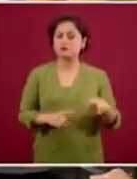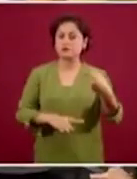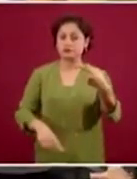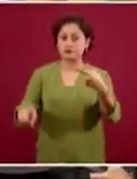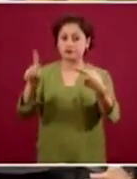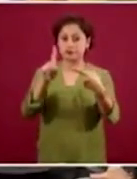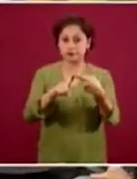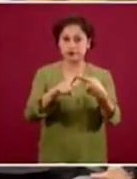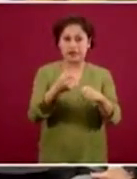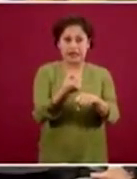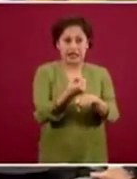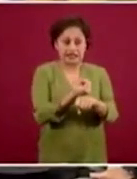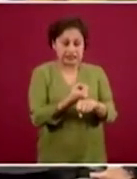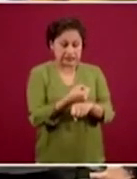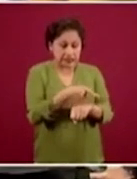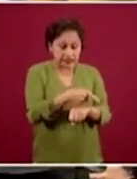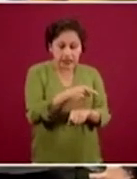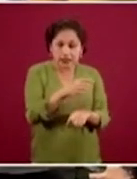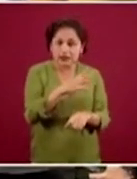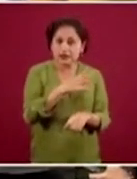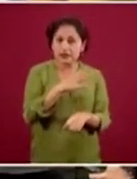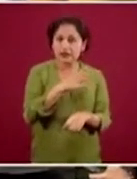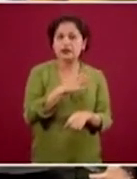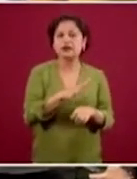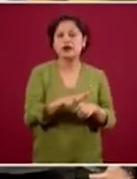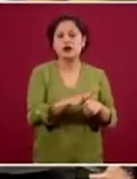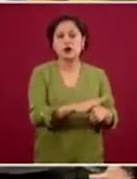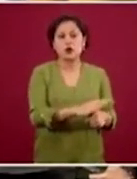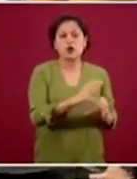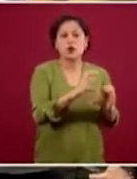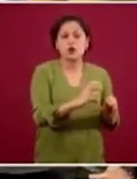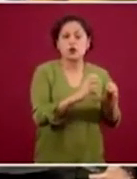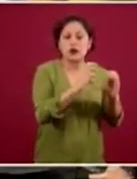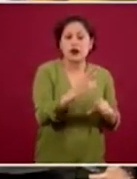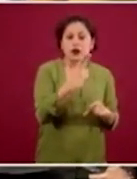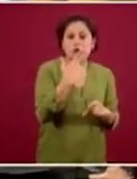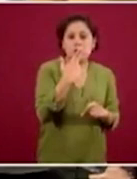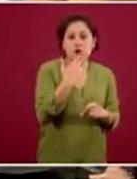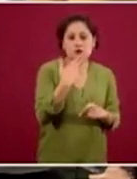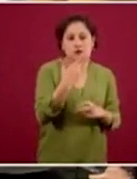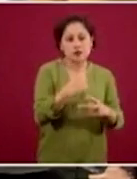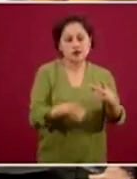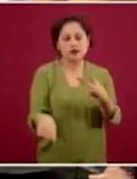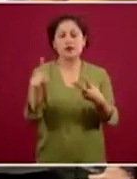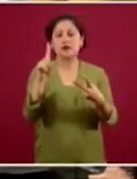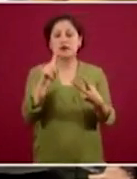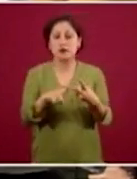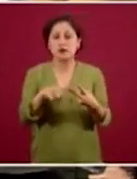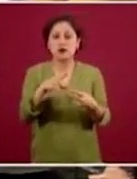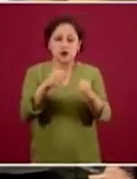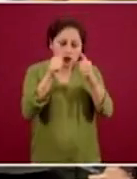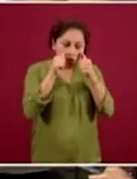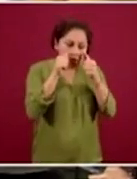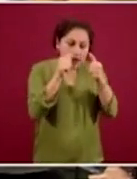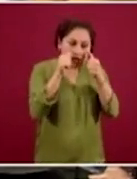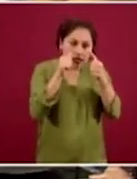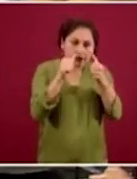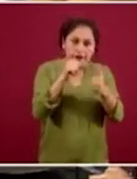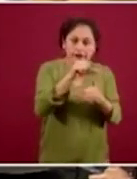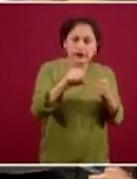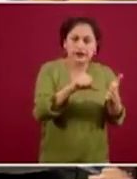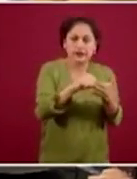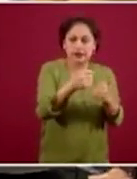componentes sanguíneos almacenados. Número dos, dar continuidad a los servicios de sangre. Número tres,